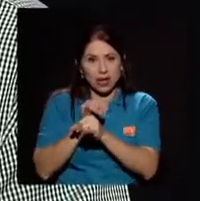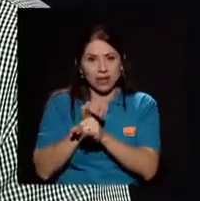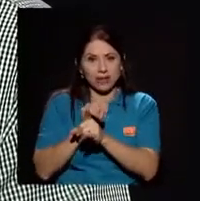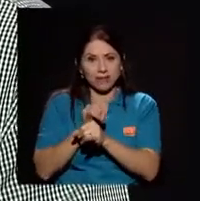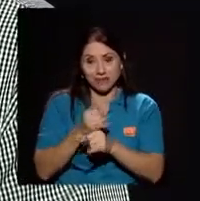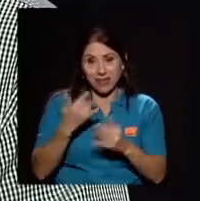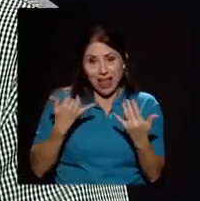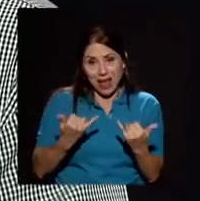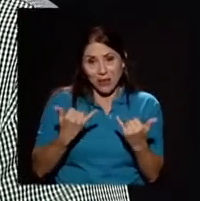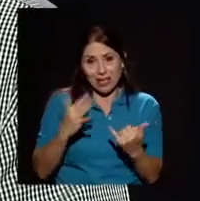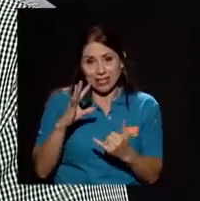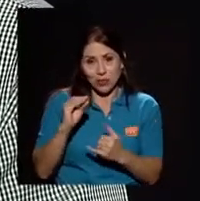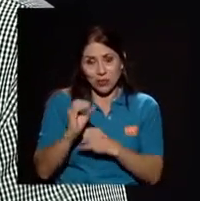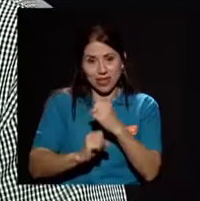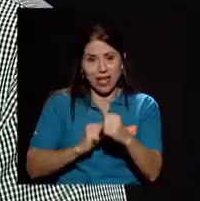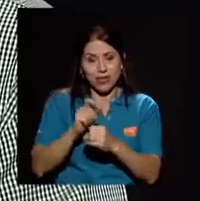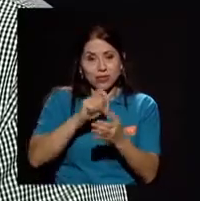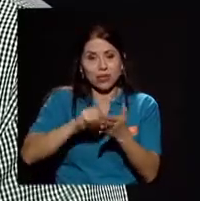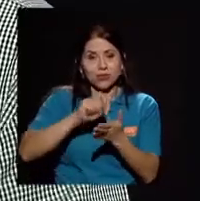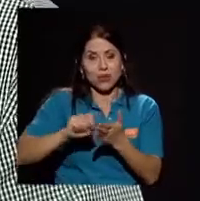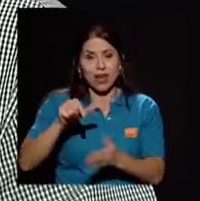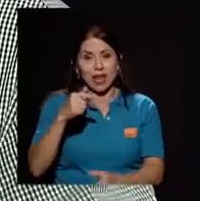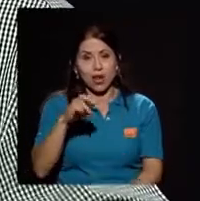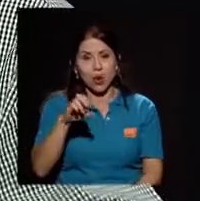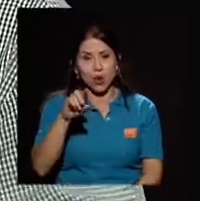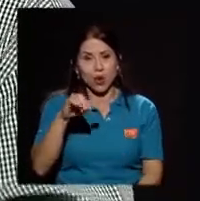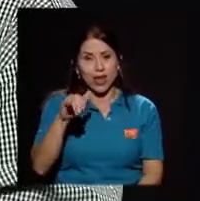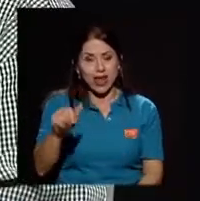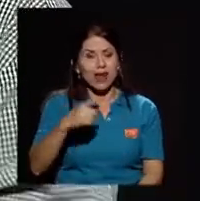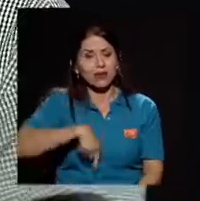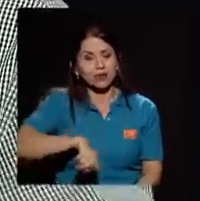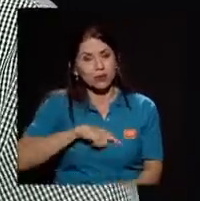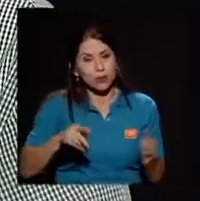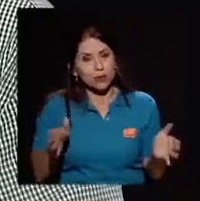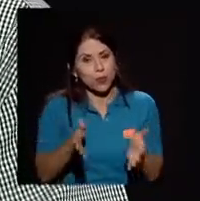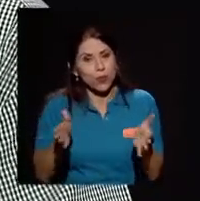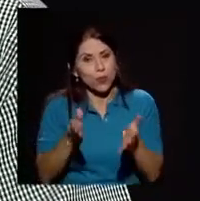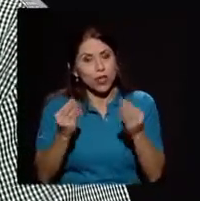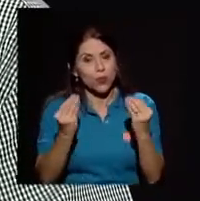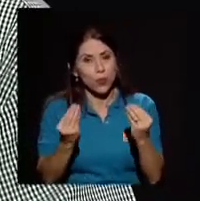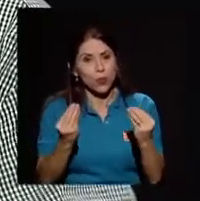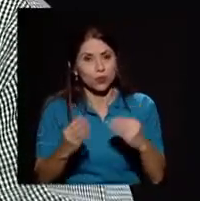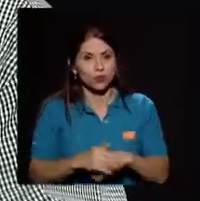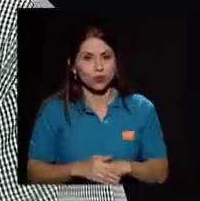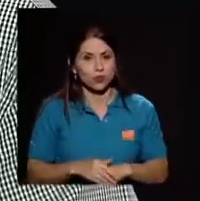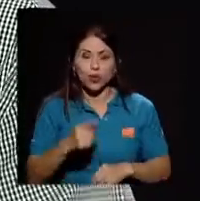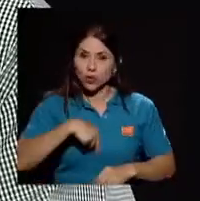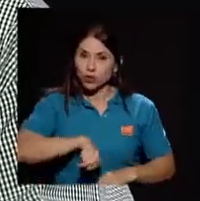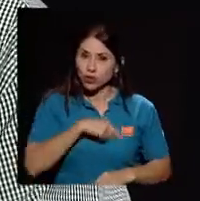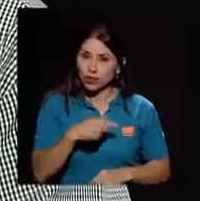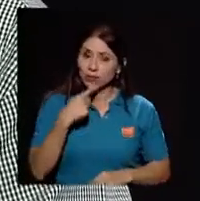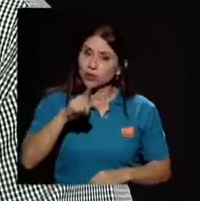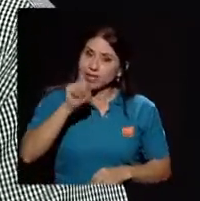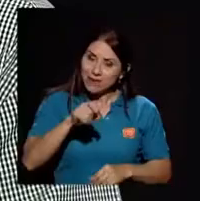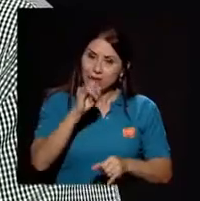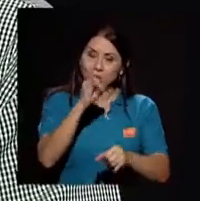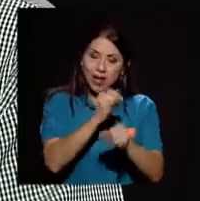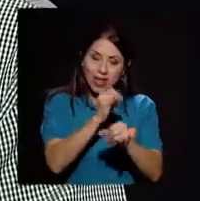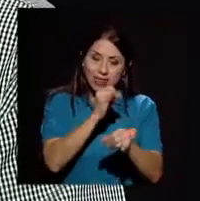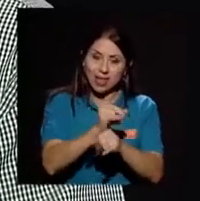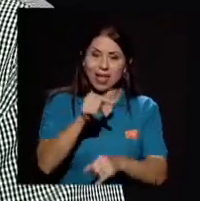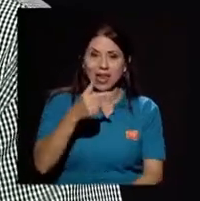50 años pues estamos promoviendo fuertemente es decir, que tiene que haber un componente geológico no solo a nivel institucional